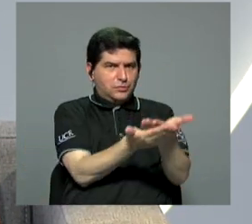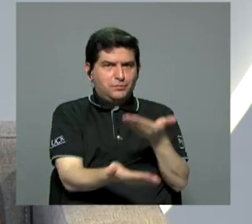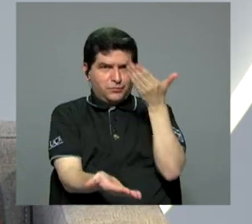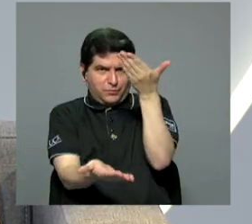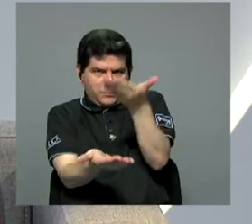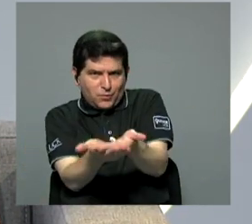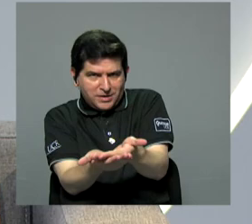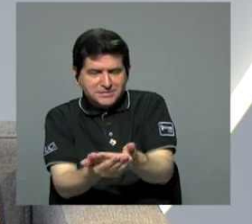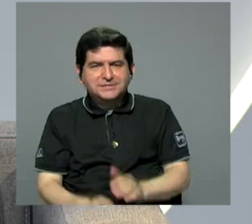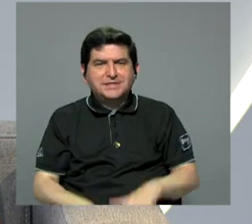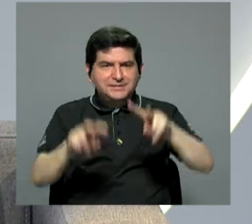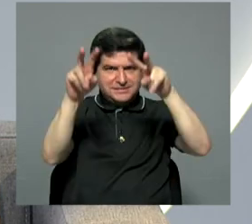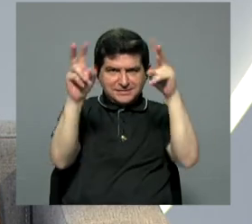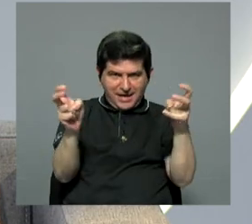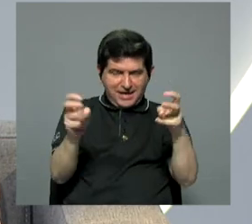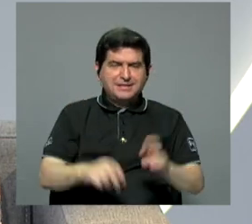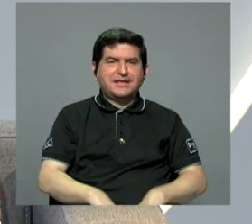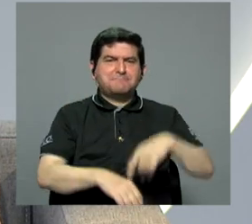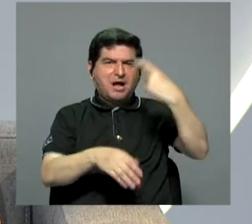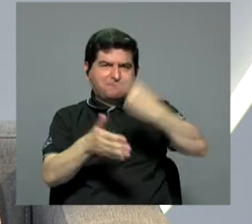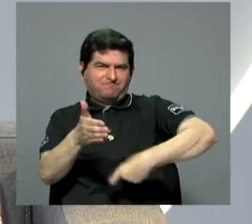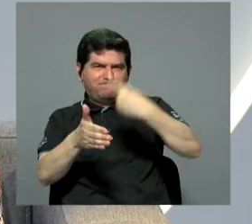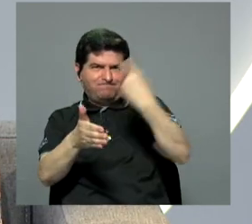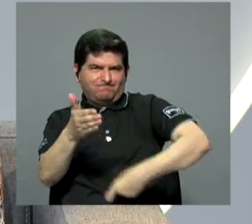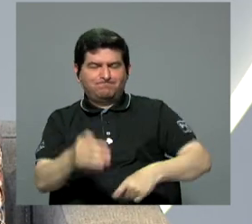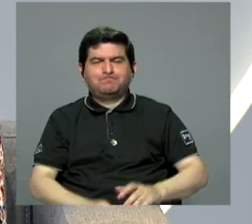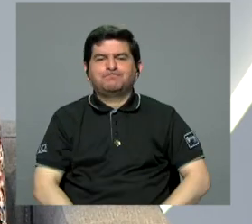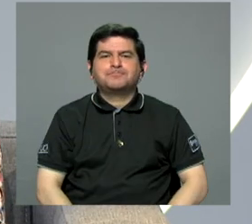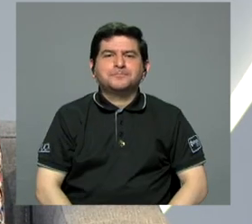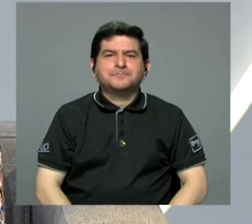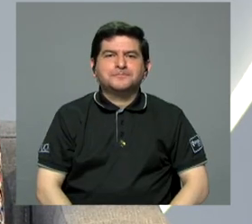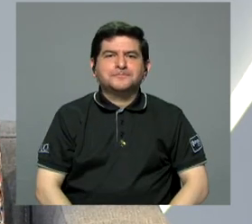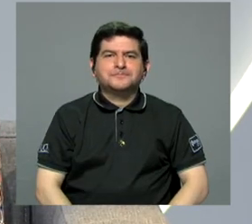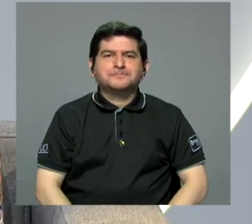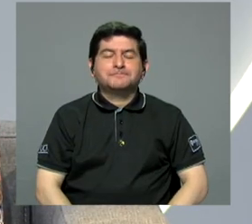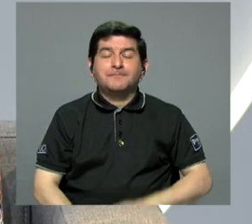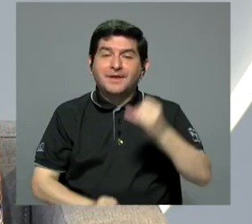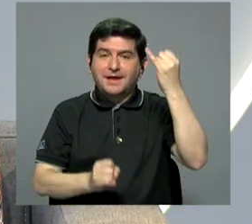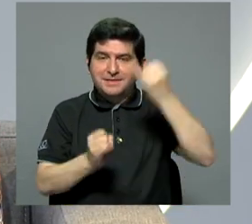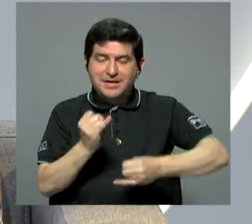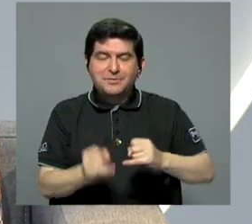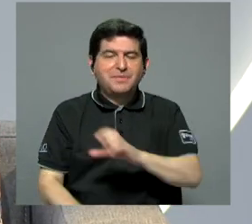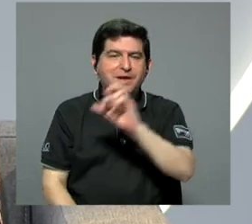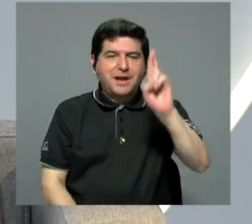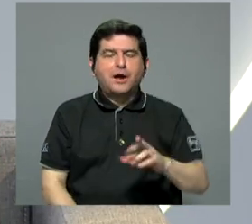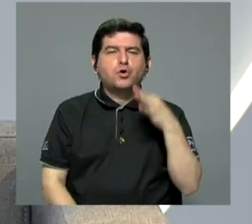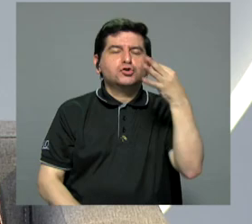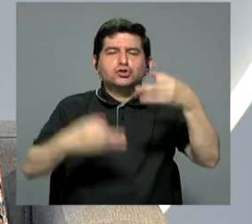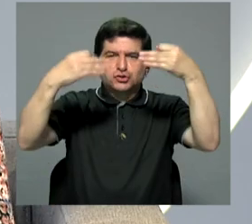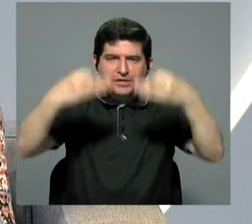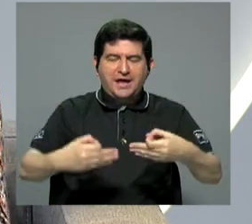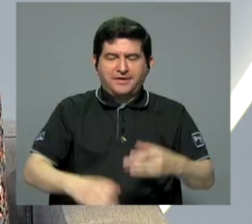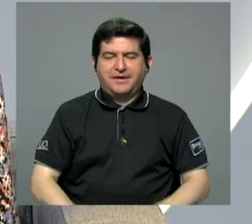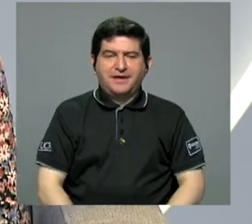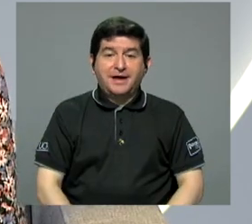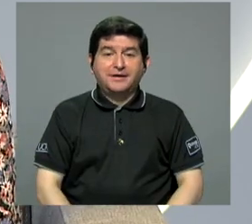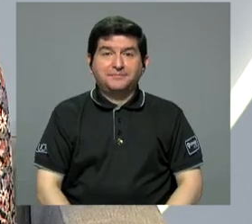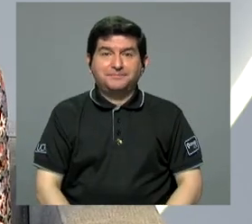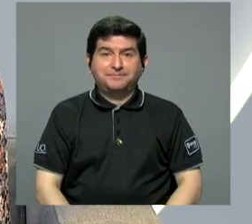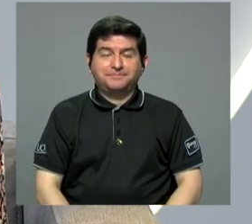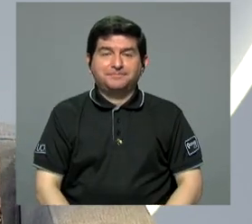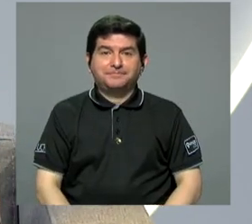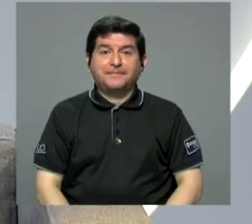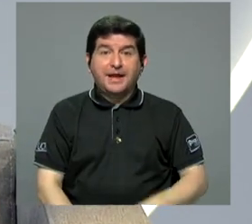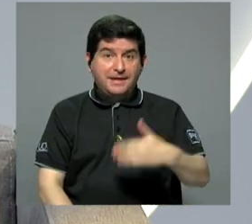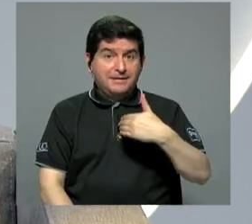en torno a la materia de impuestos. Bueno, hasta aquí Costa Rica en juego, pero bueno, resulta que tenemos